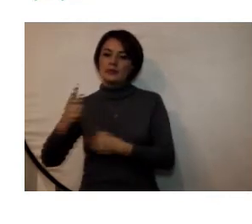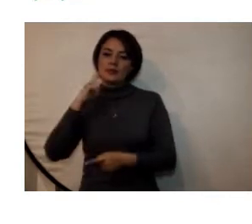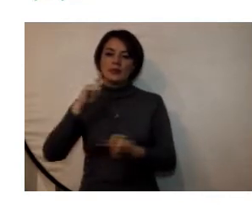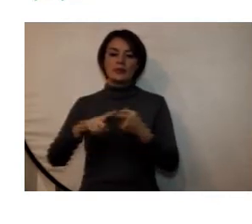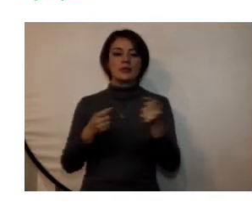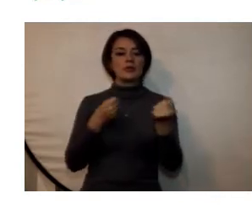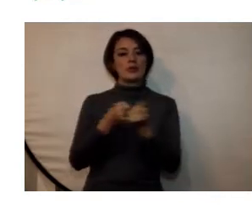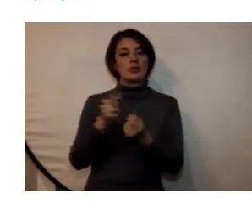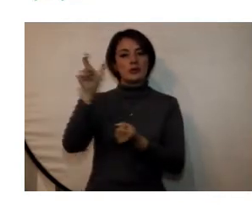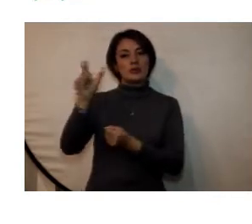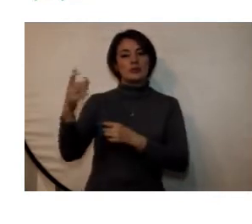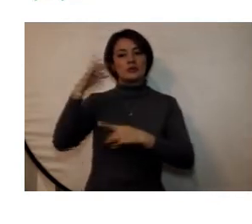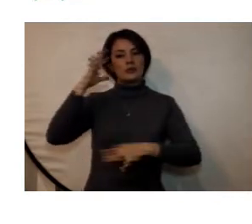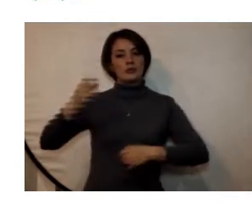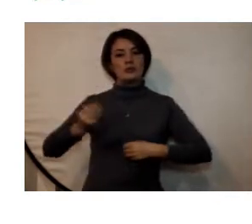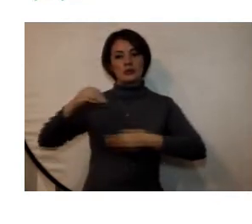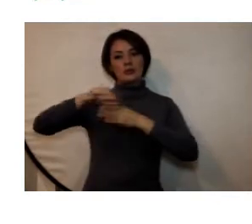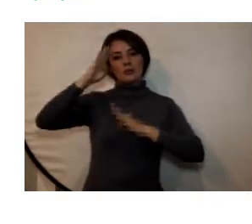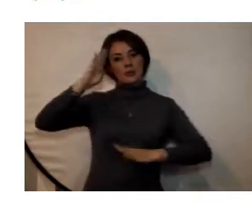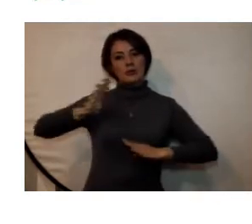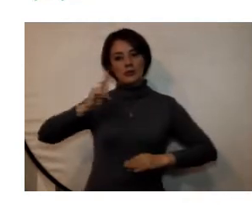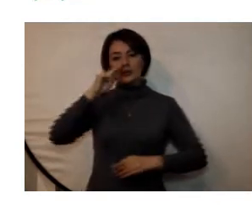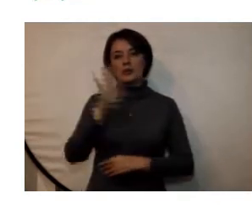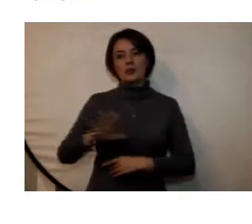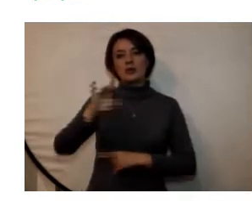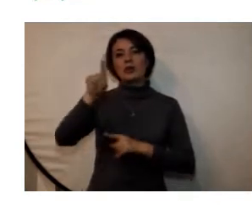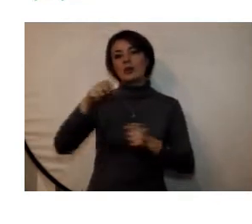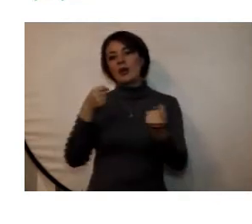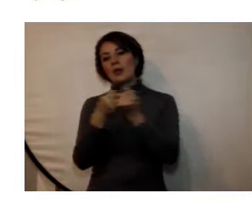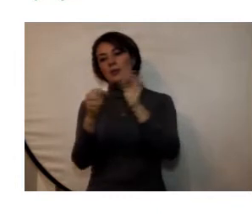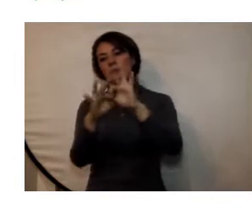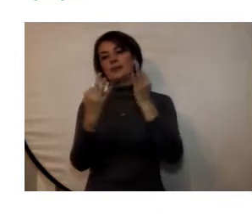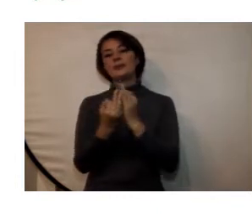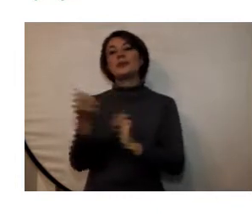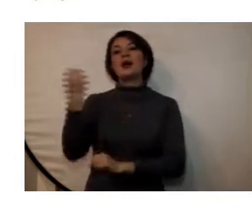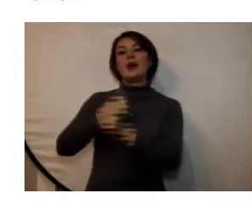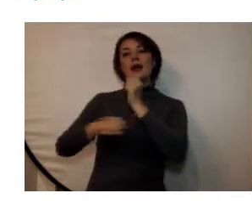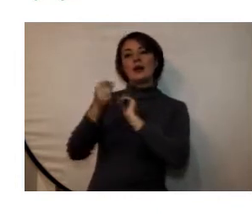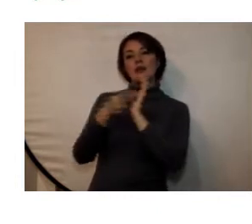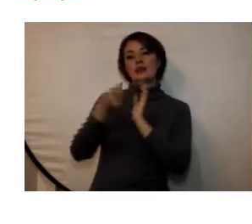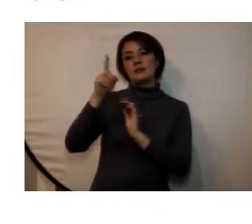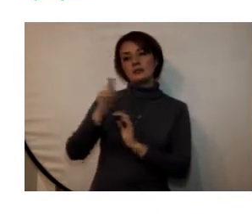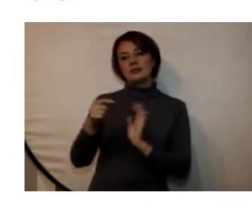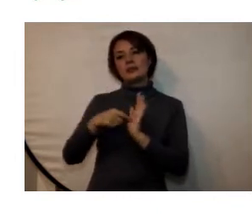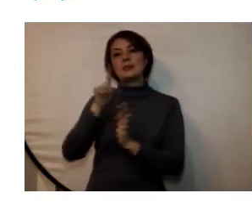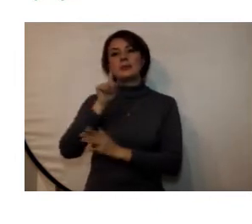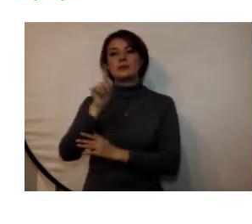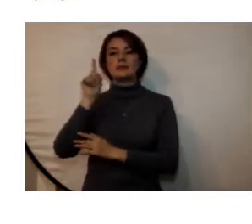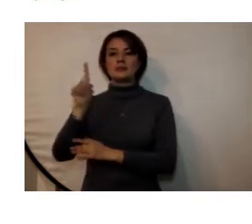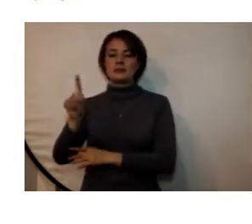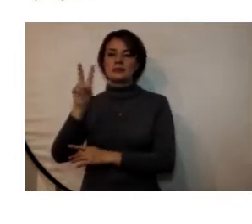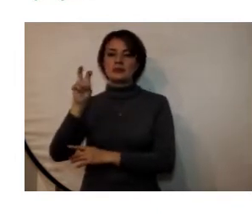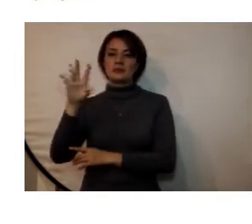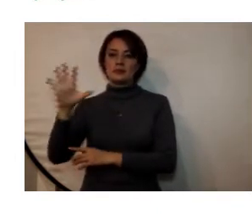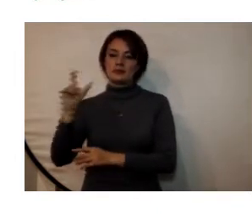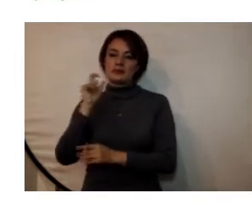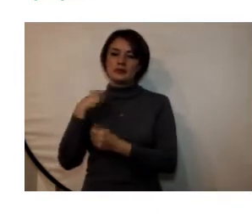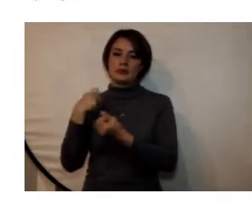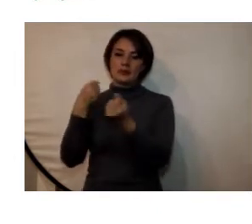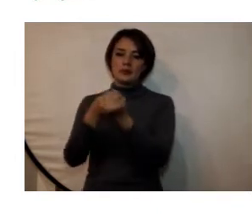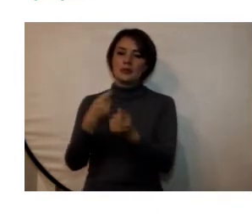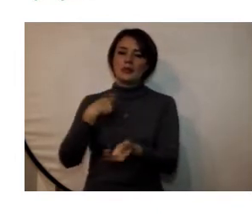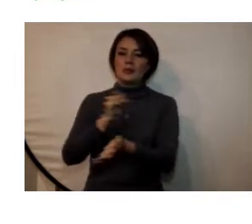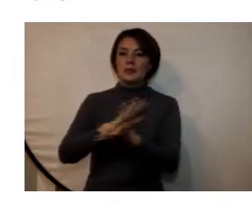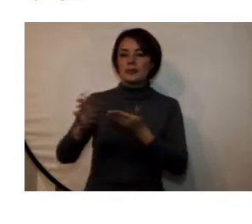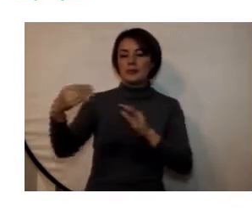los miembros activos de las fuerzas militares y la policía nacional sino también a sus familias en el año 2016 se otorgó un total de 1.175 beneficios representados en